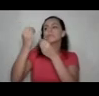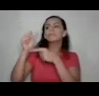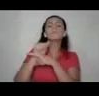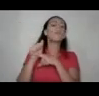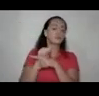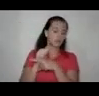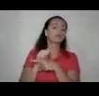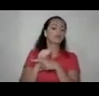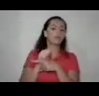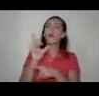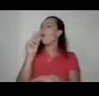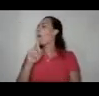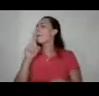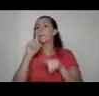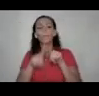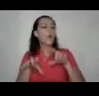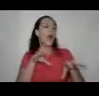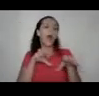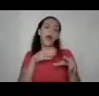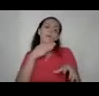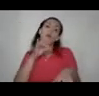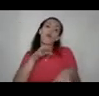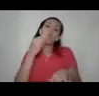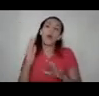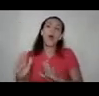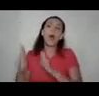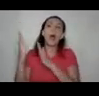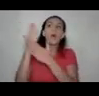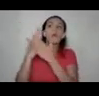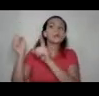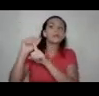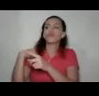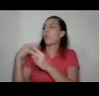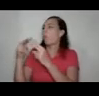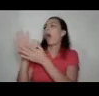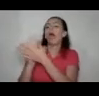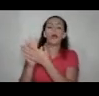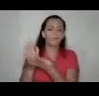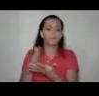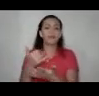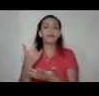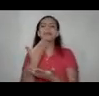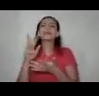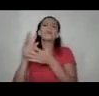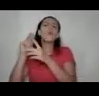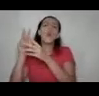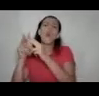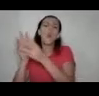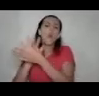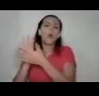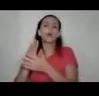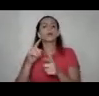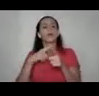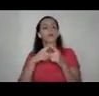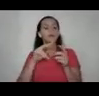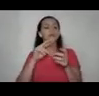no puedo actuar de la mejor manera ante una situación que desconozco y desconozco quiere decir desde entender qué sí es